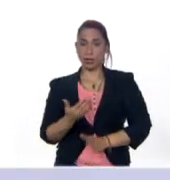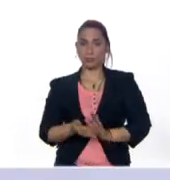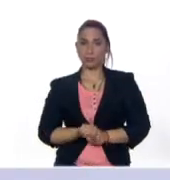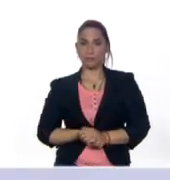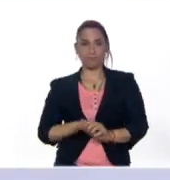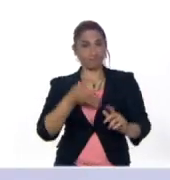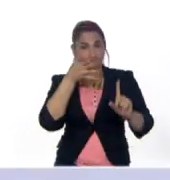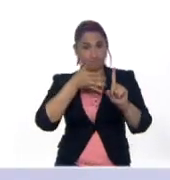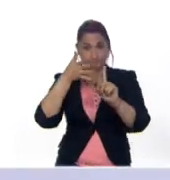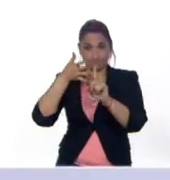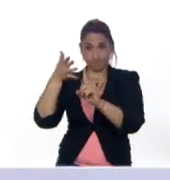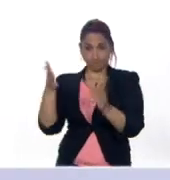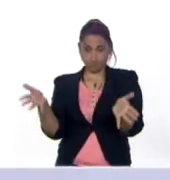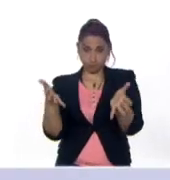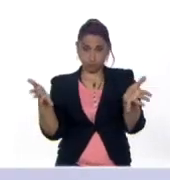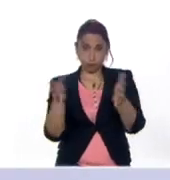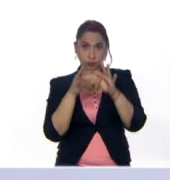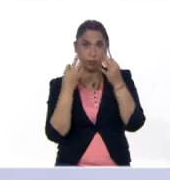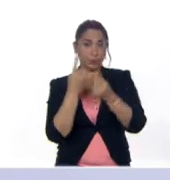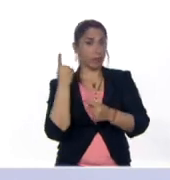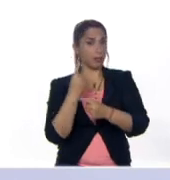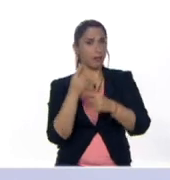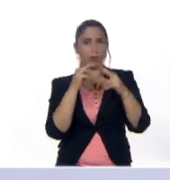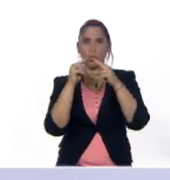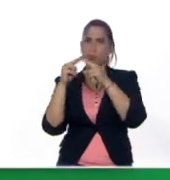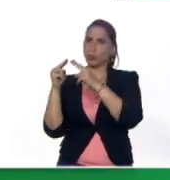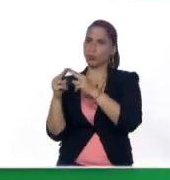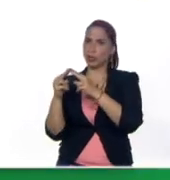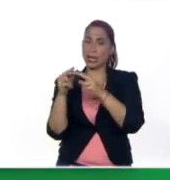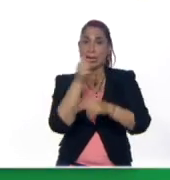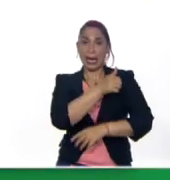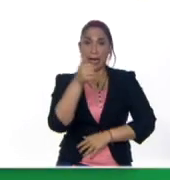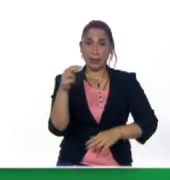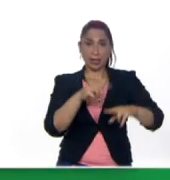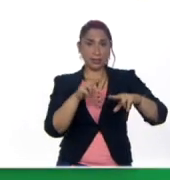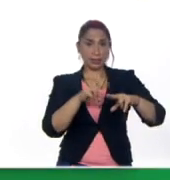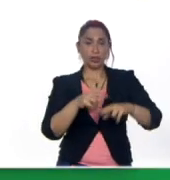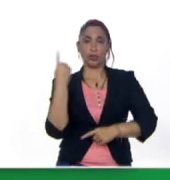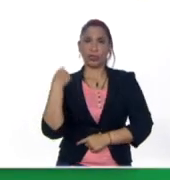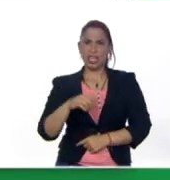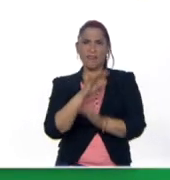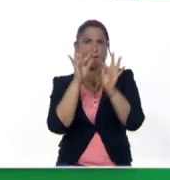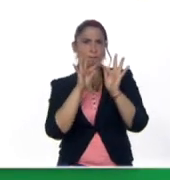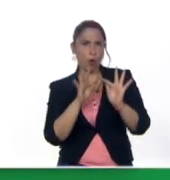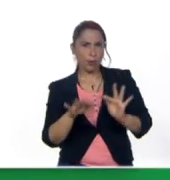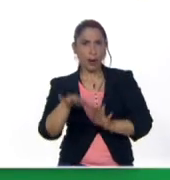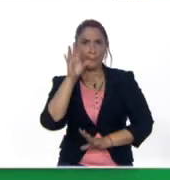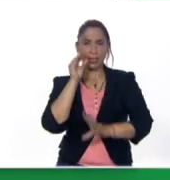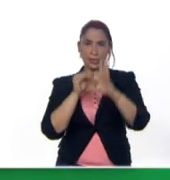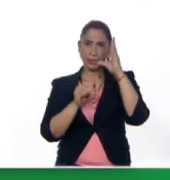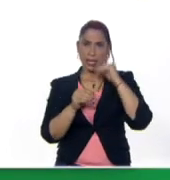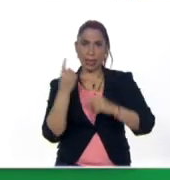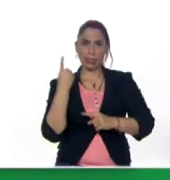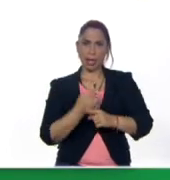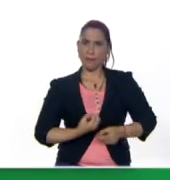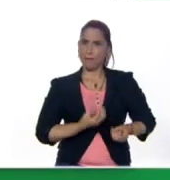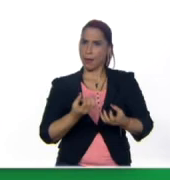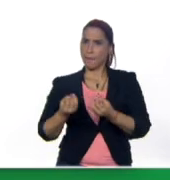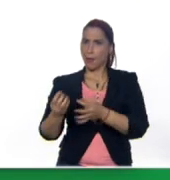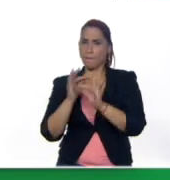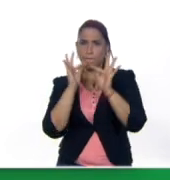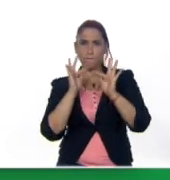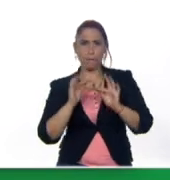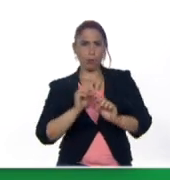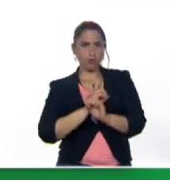orientaciones a la familia debemos conocer que cada niño tiene su ritmo y estilo de aprendizaje hay que dar esas instrucciones de forma